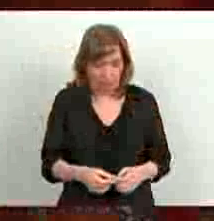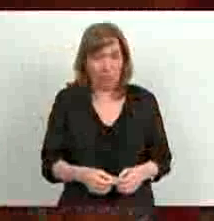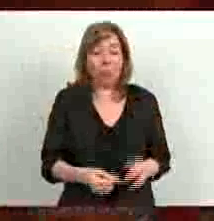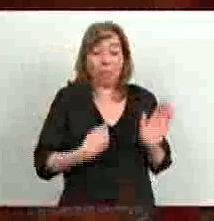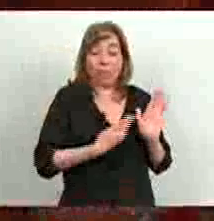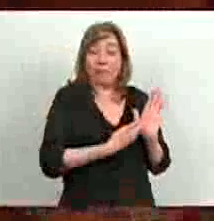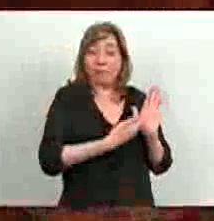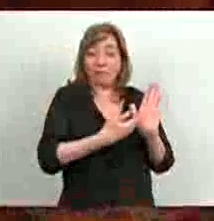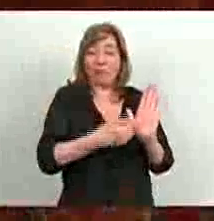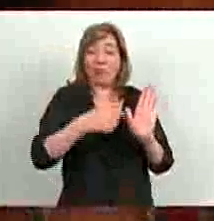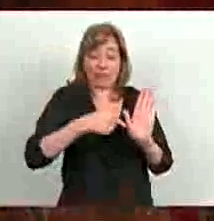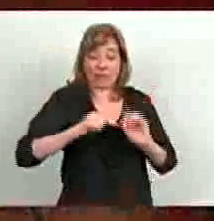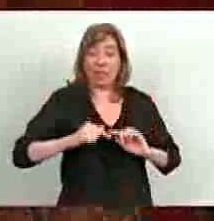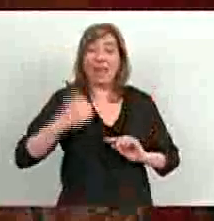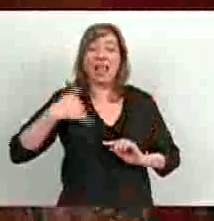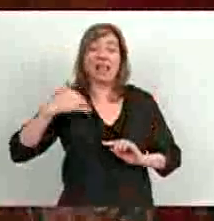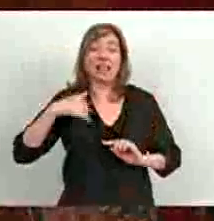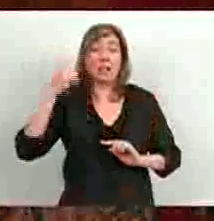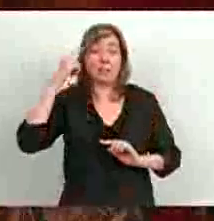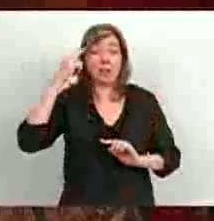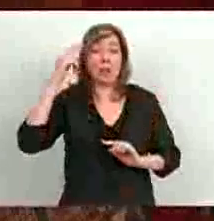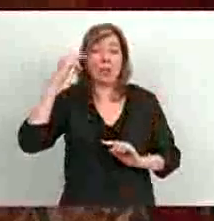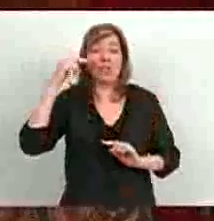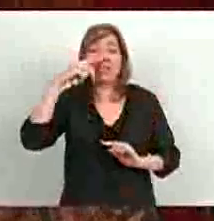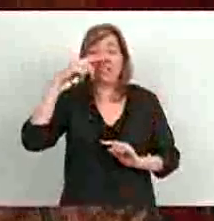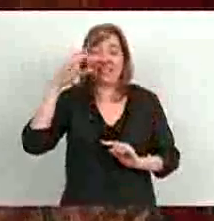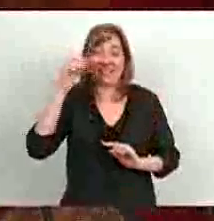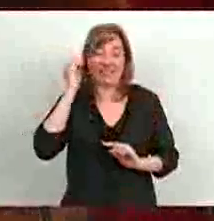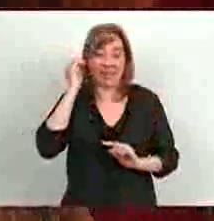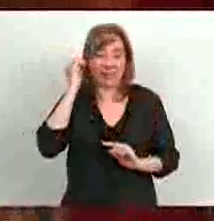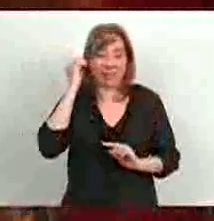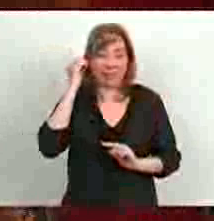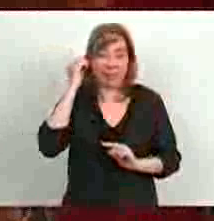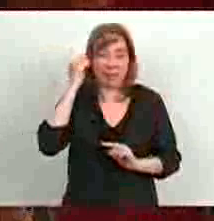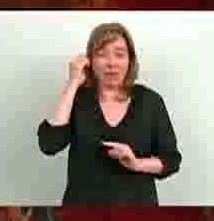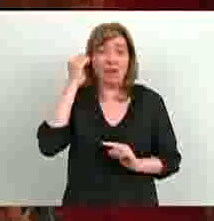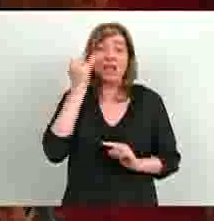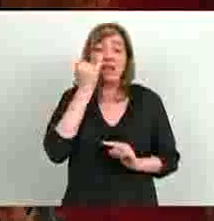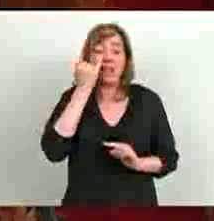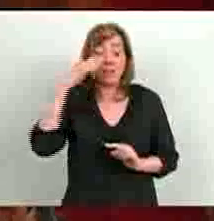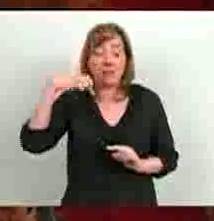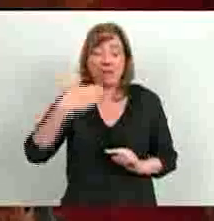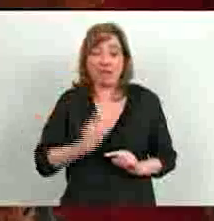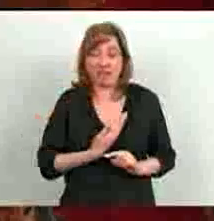Este es la Argentina de 1970, YPF. Porque también vamos a decir la verdad,